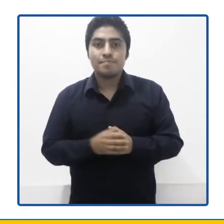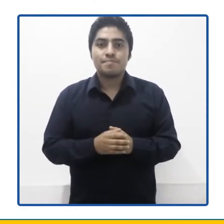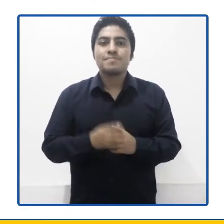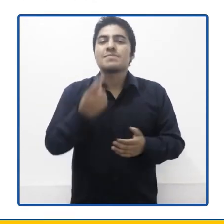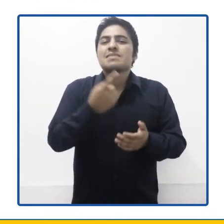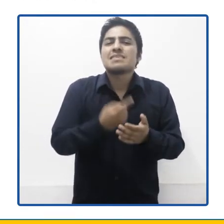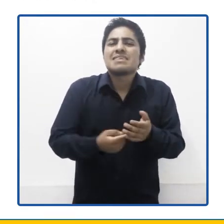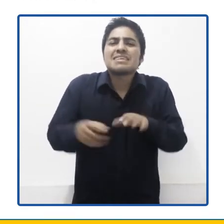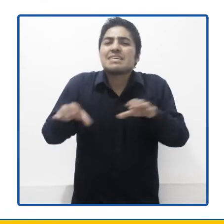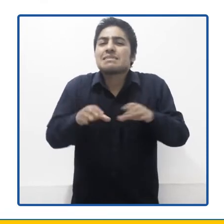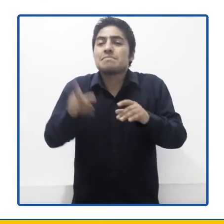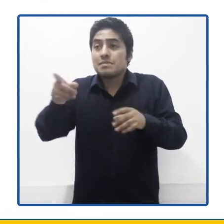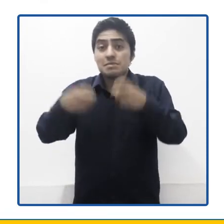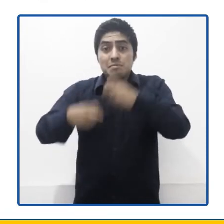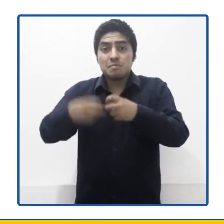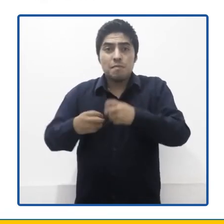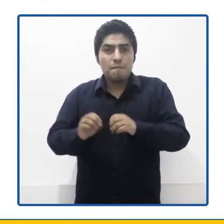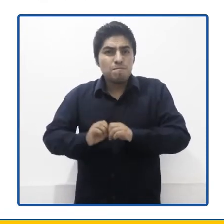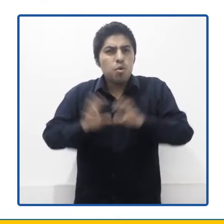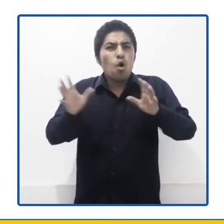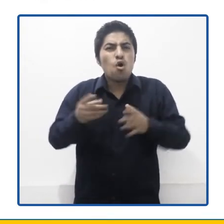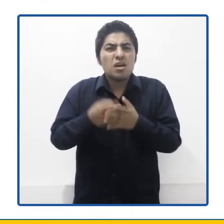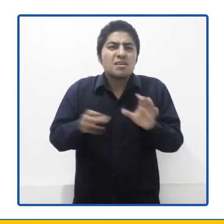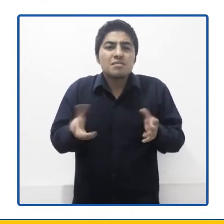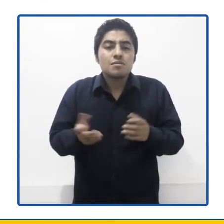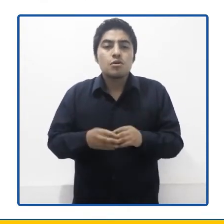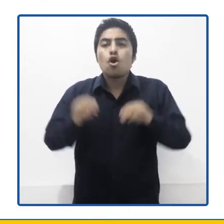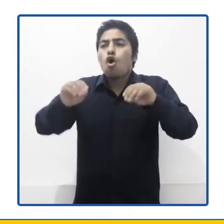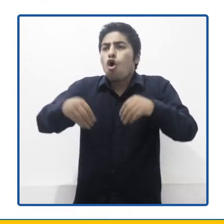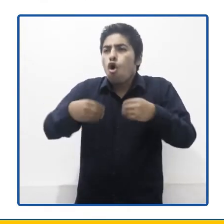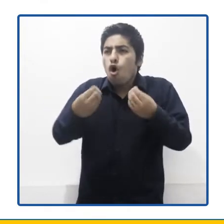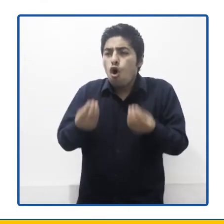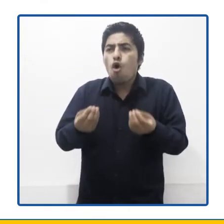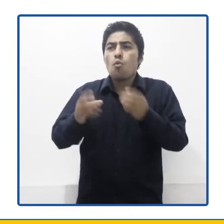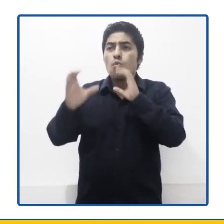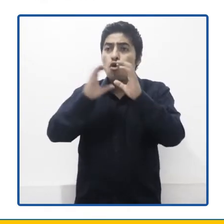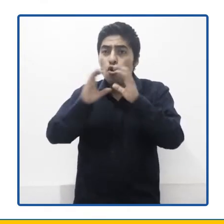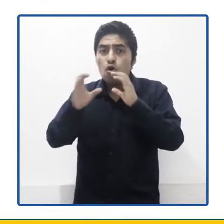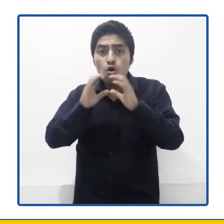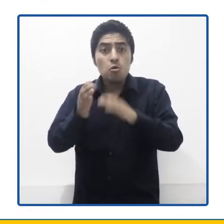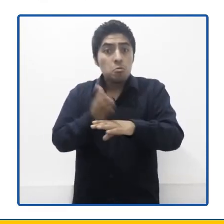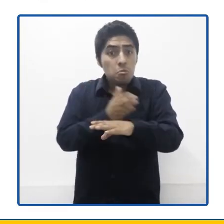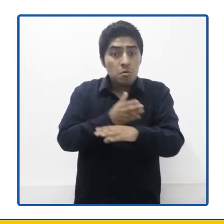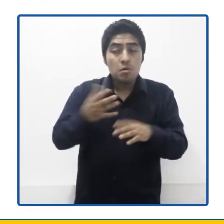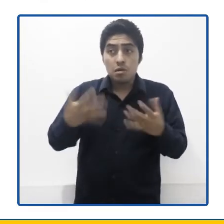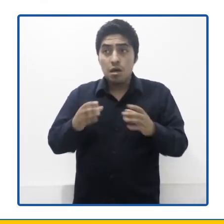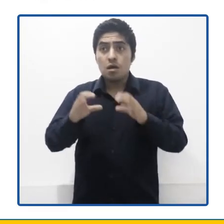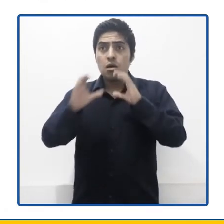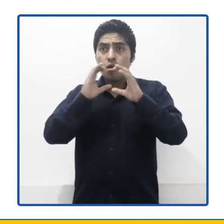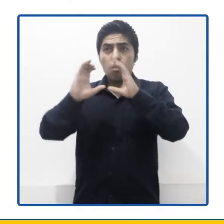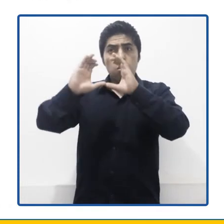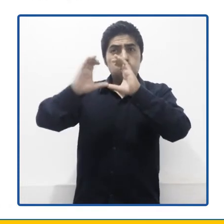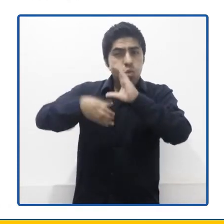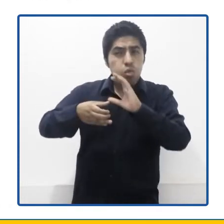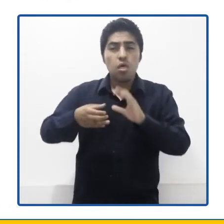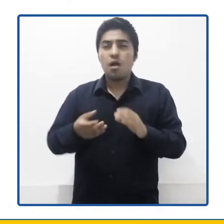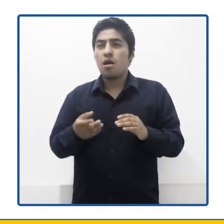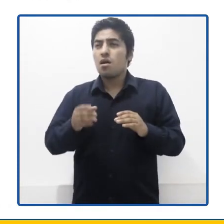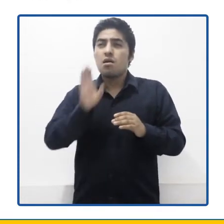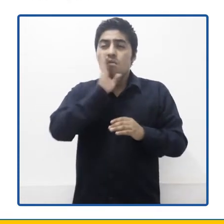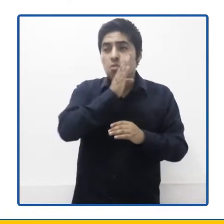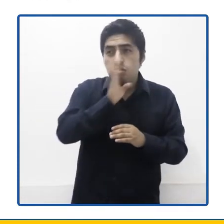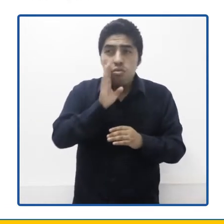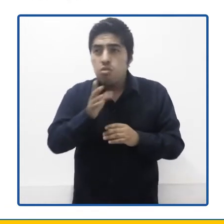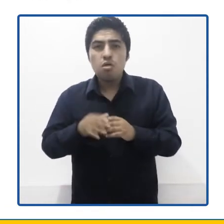¿Qué ha desencadenado el conflicto? ¿Cómo se desarrolló la comunicación? ¿Hay distorsiones, estereotipos,